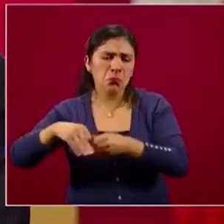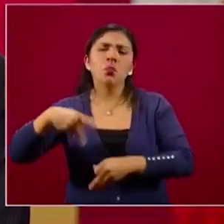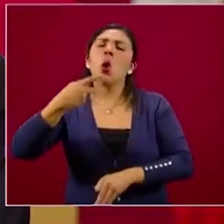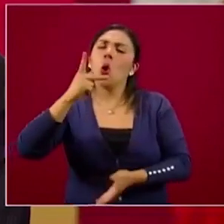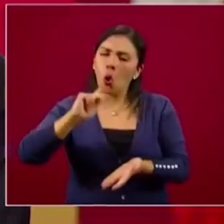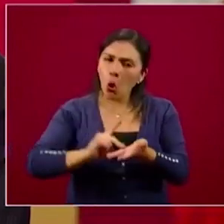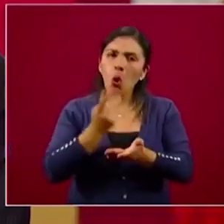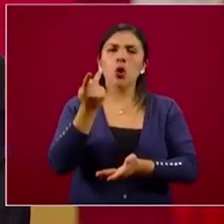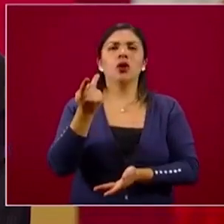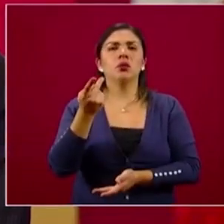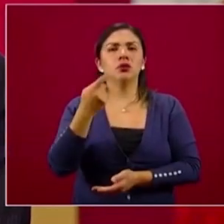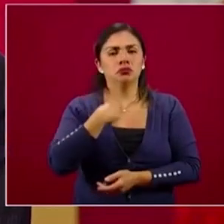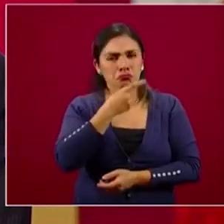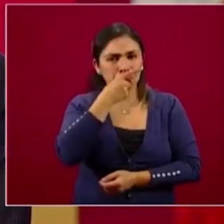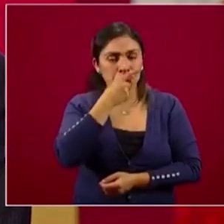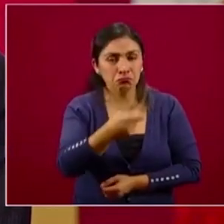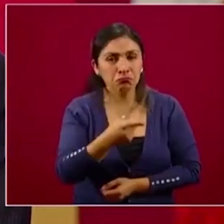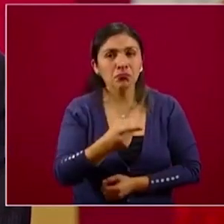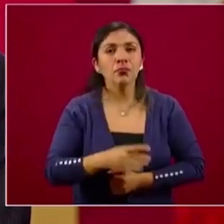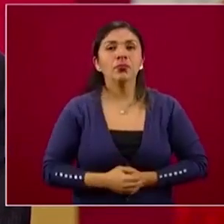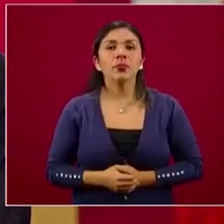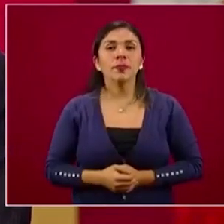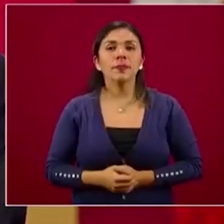pena reiterarlo,